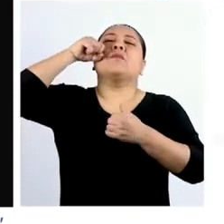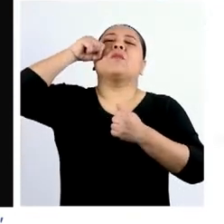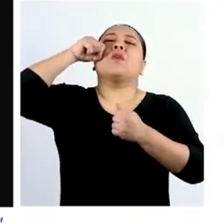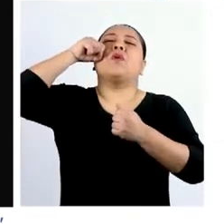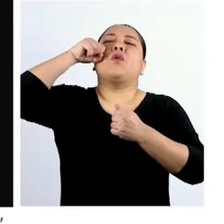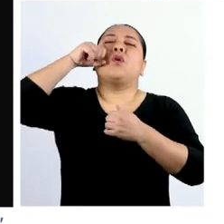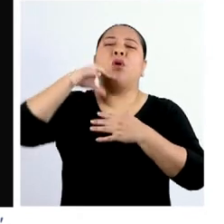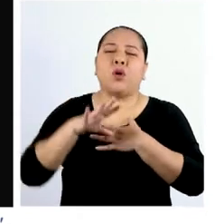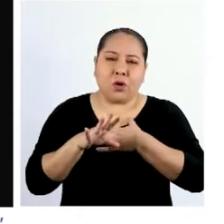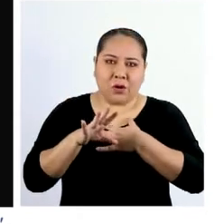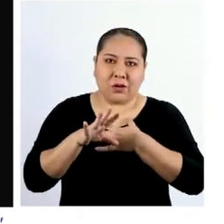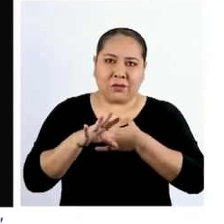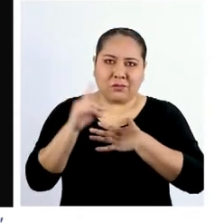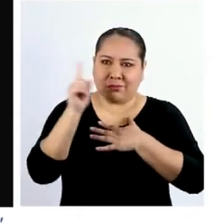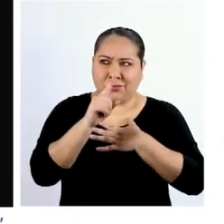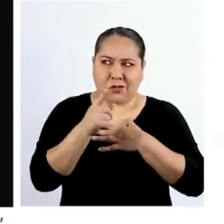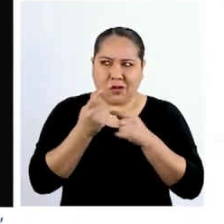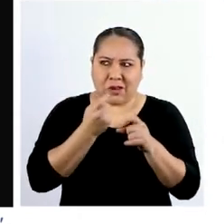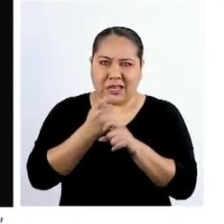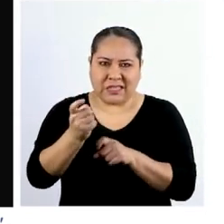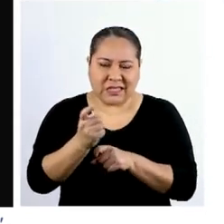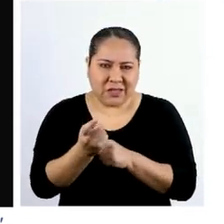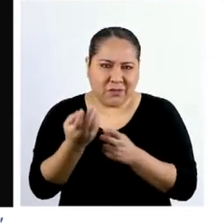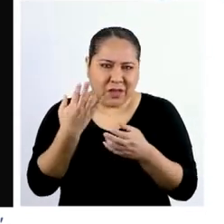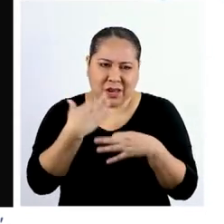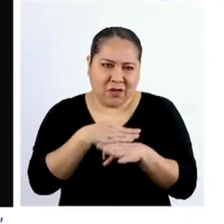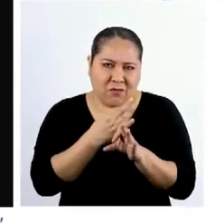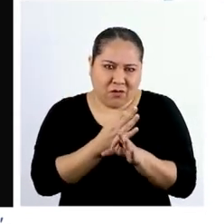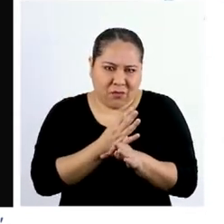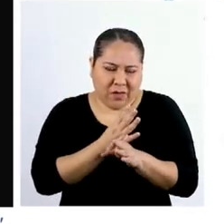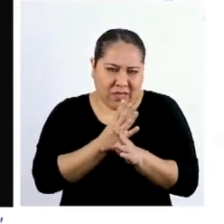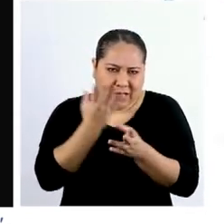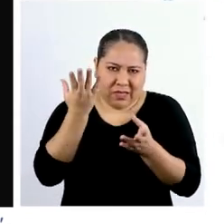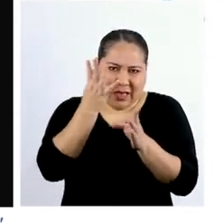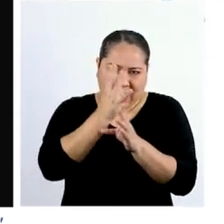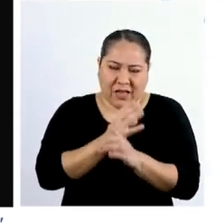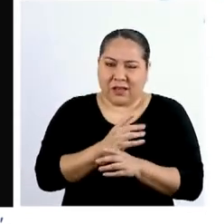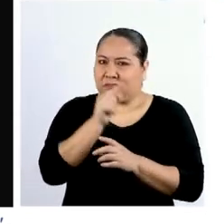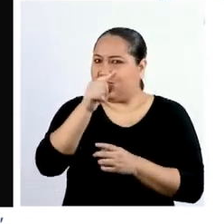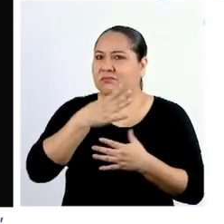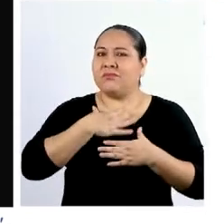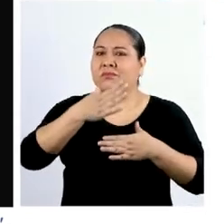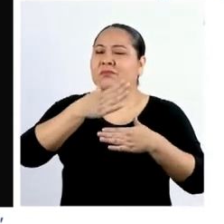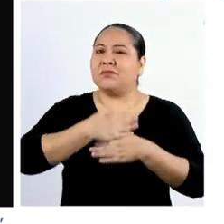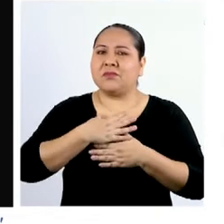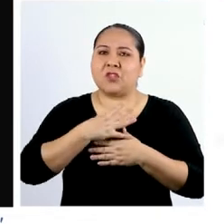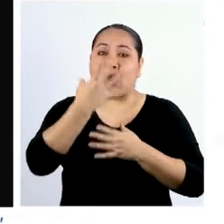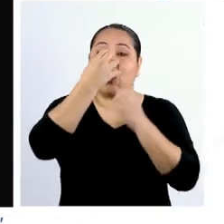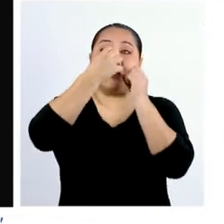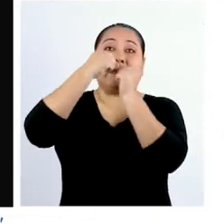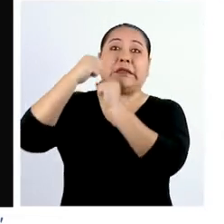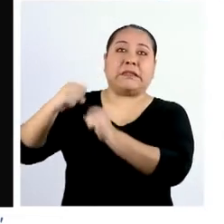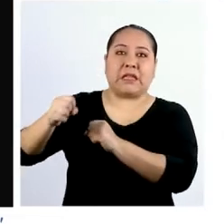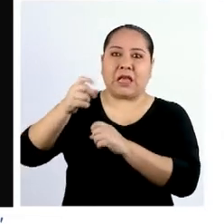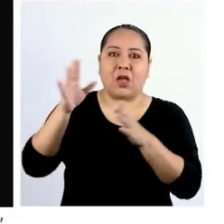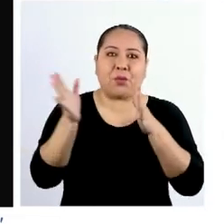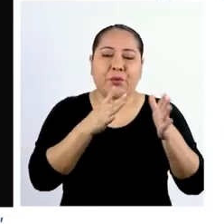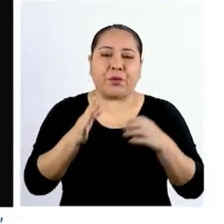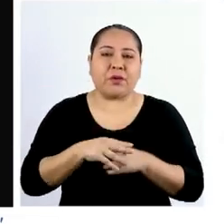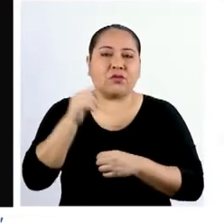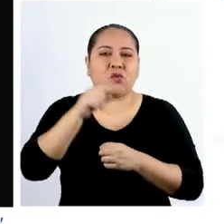no afecta nuestra habilidad de respirar hondo también. No nos quita el aire a nosotros.